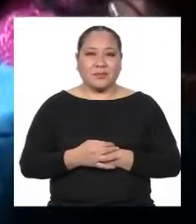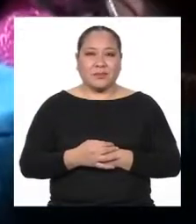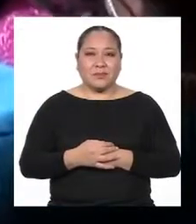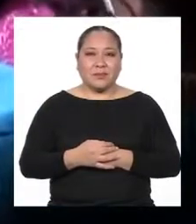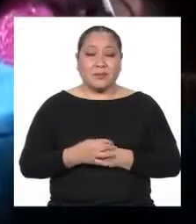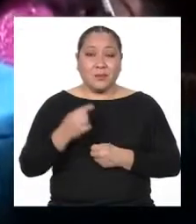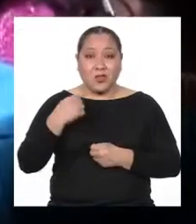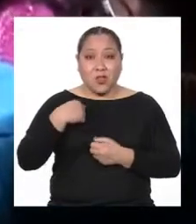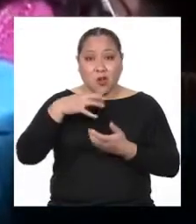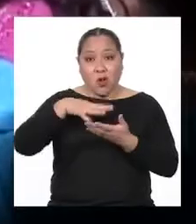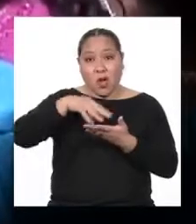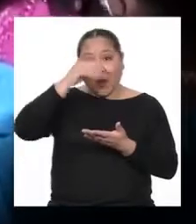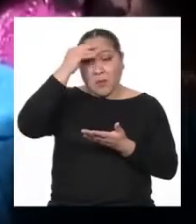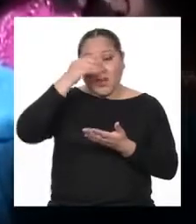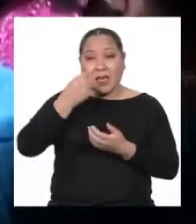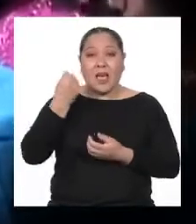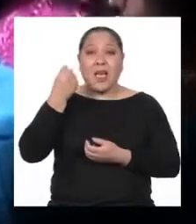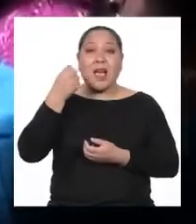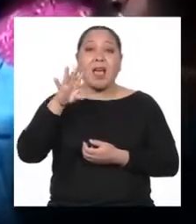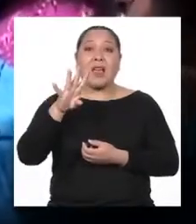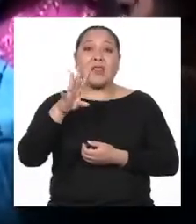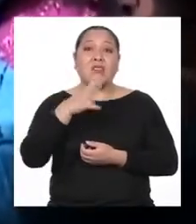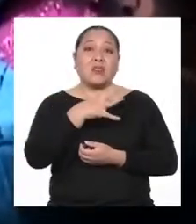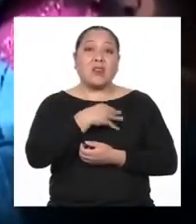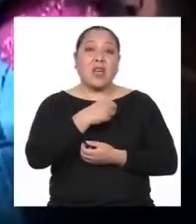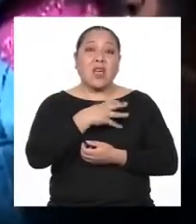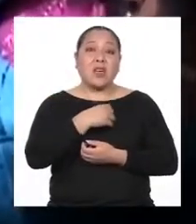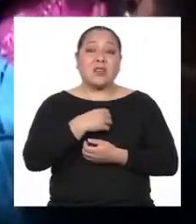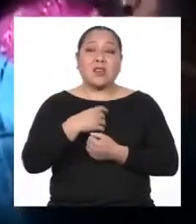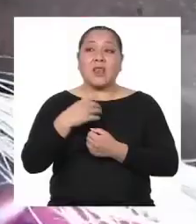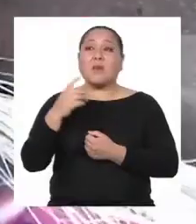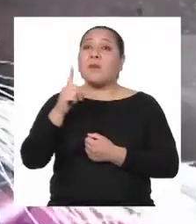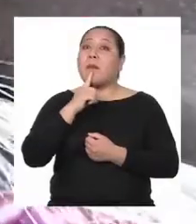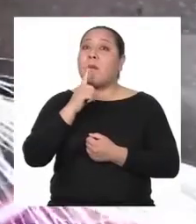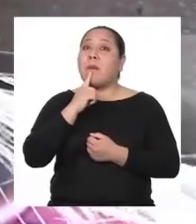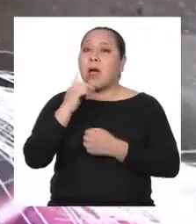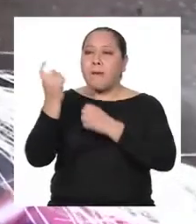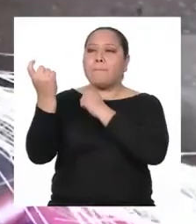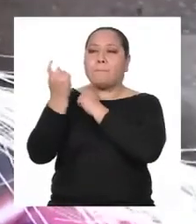Aprendí a los 14 años Quien me enseñó fue mi papá